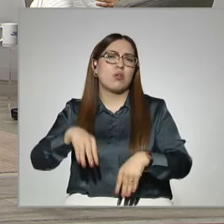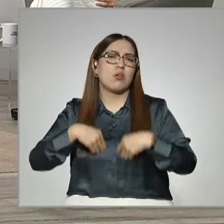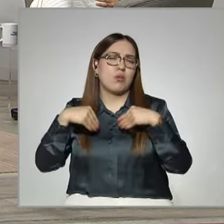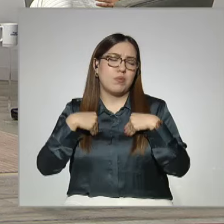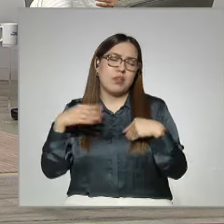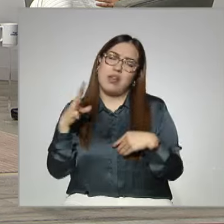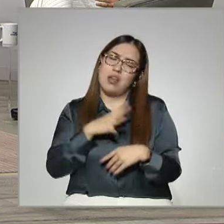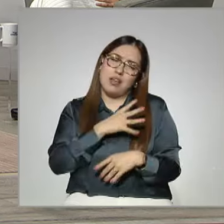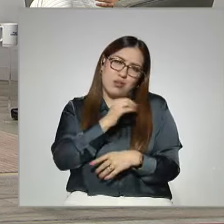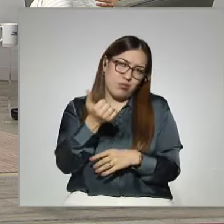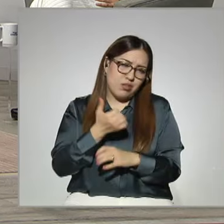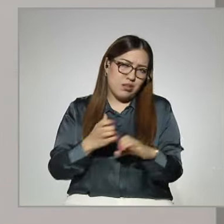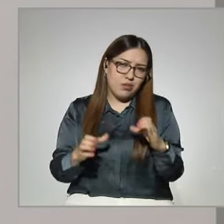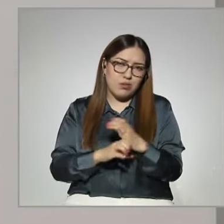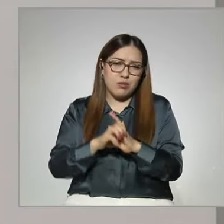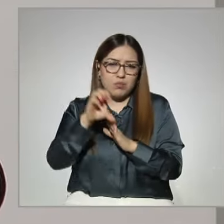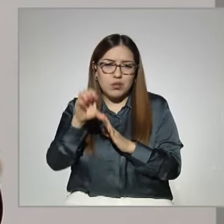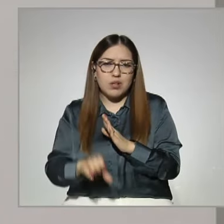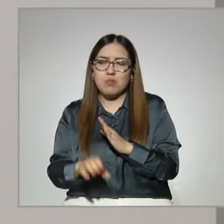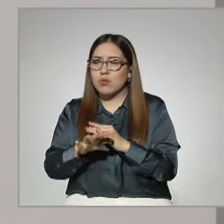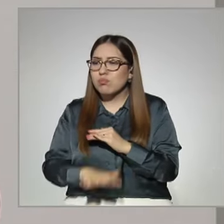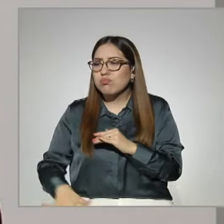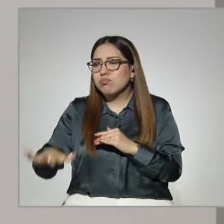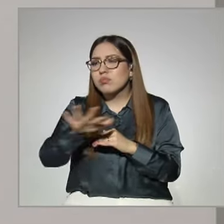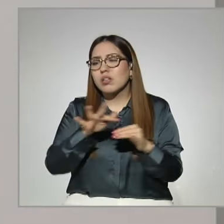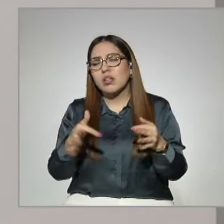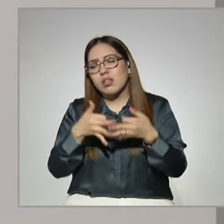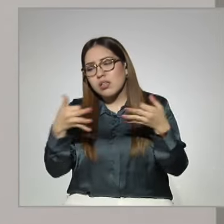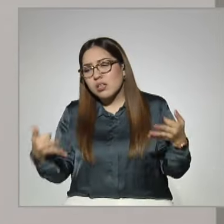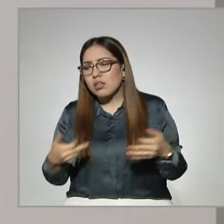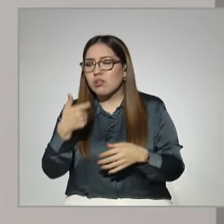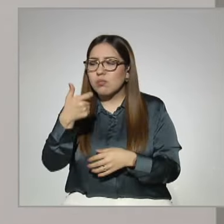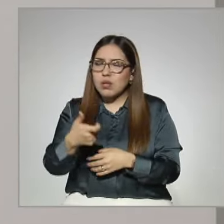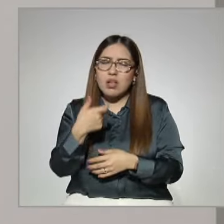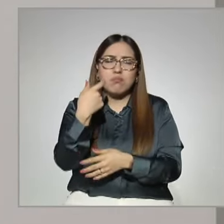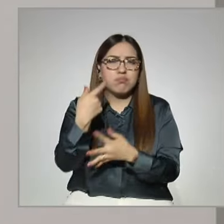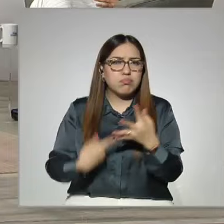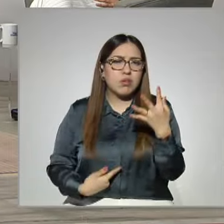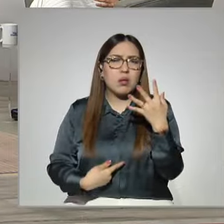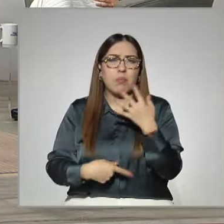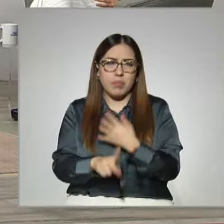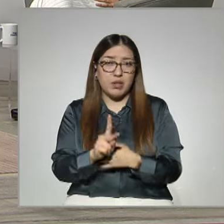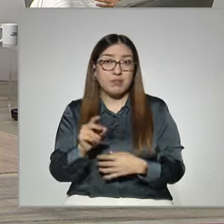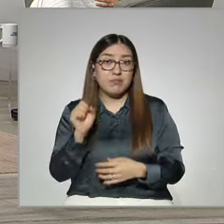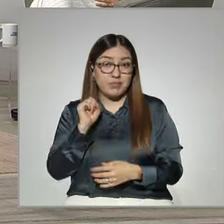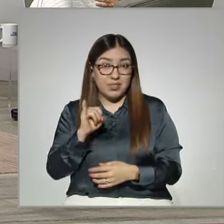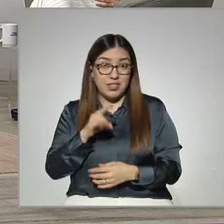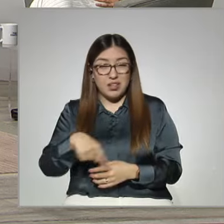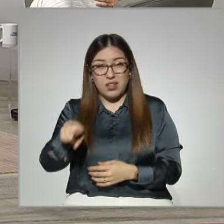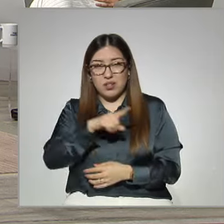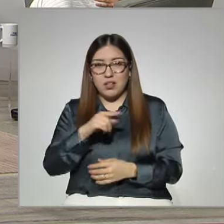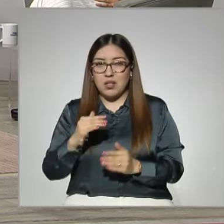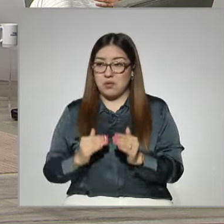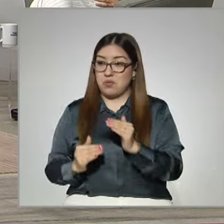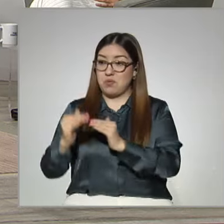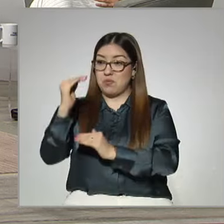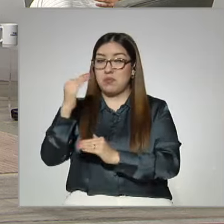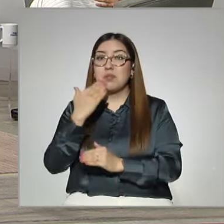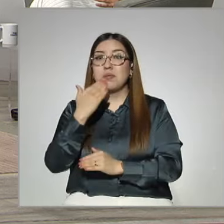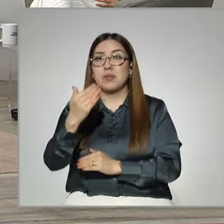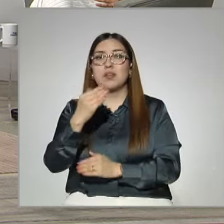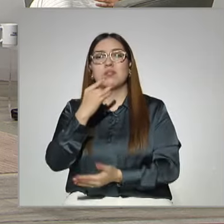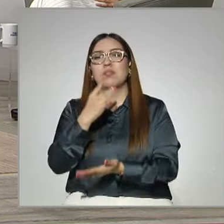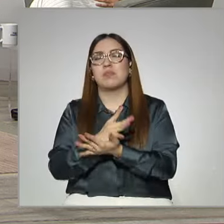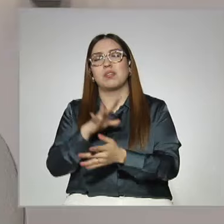factores que la limitan. El espacio, el territorio, la economía. Es decir, hay muchos factores. Pero si algo los mueve de manera ascendente, es la educación. Es la